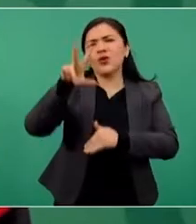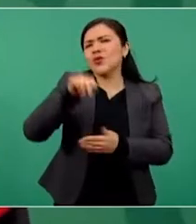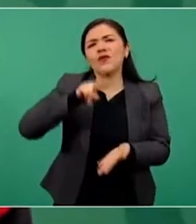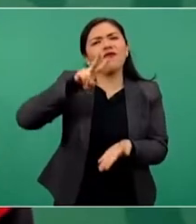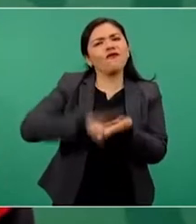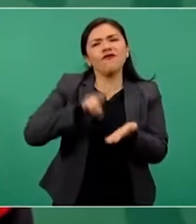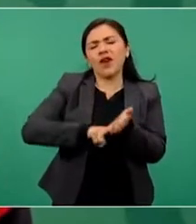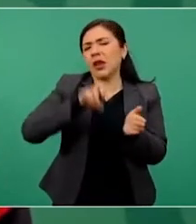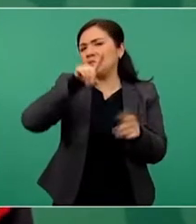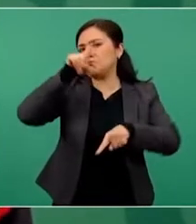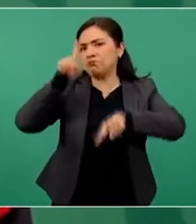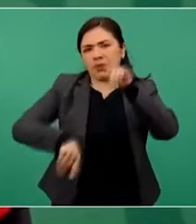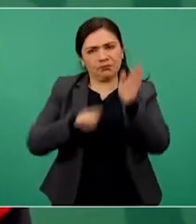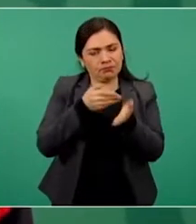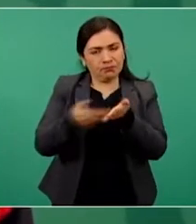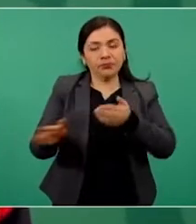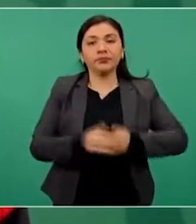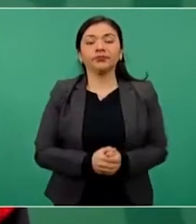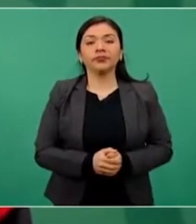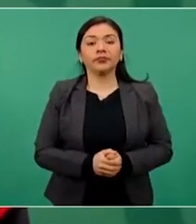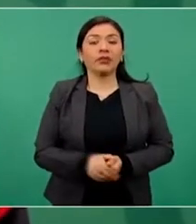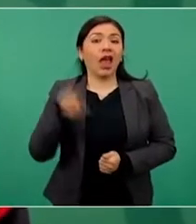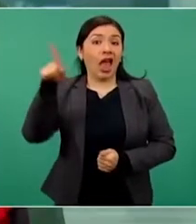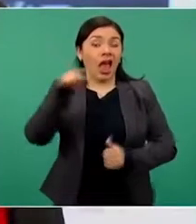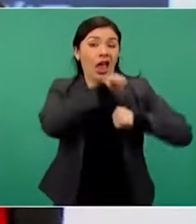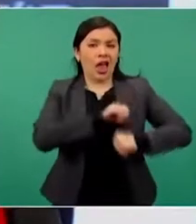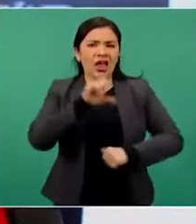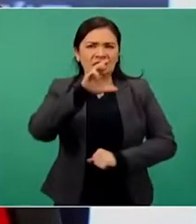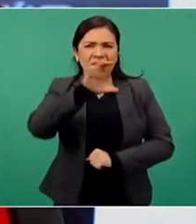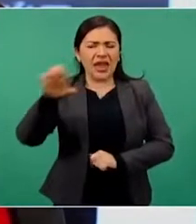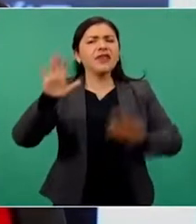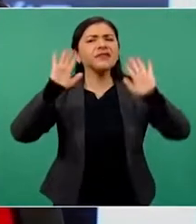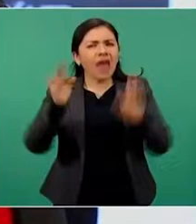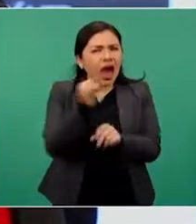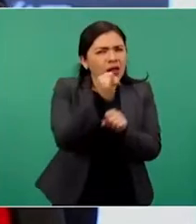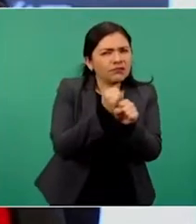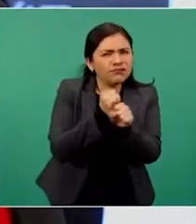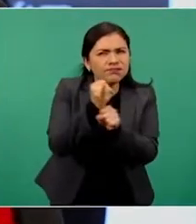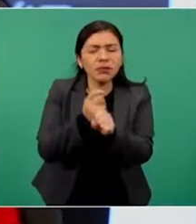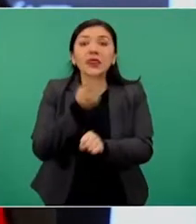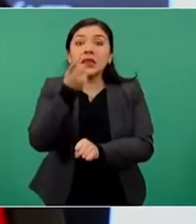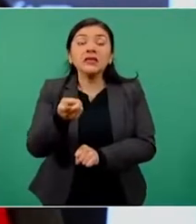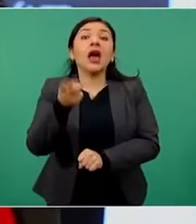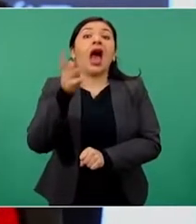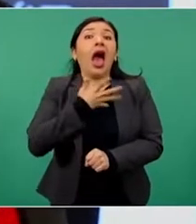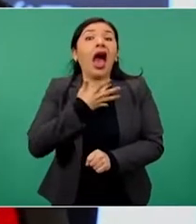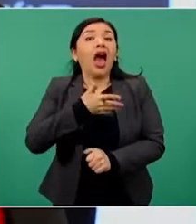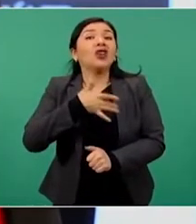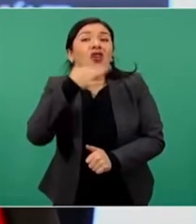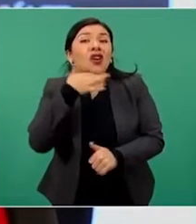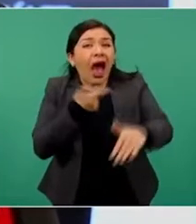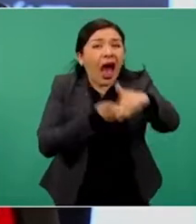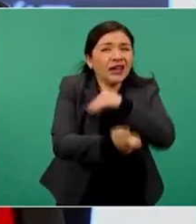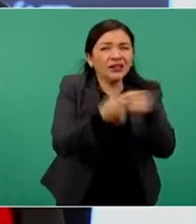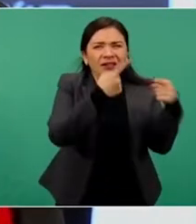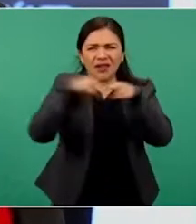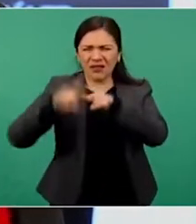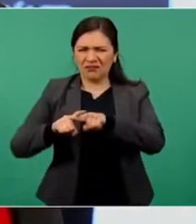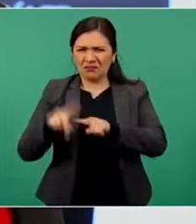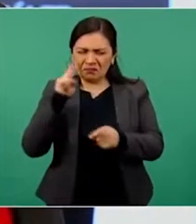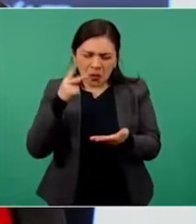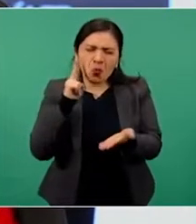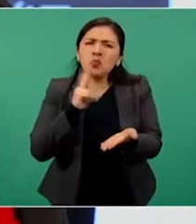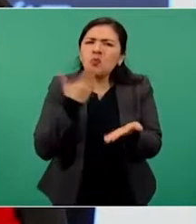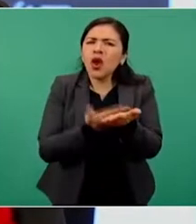interno de la CRE investigó los supuestos moches y no encontró pruebas. Incluso informó que una de las empresas